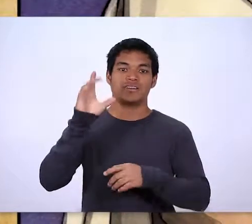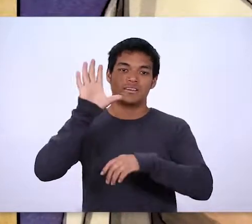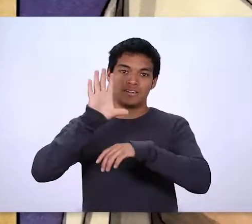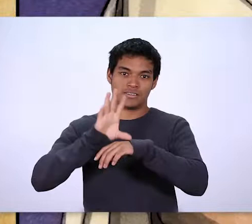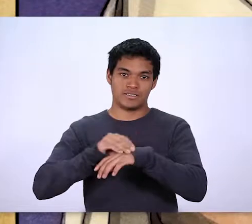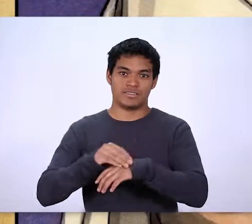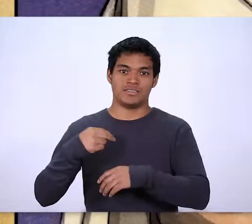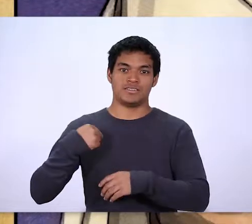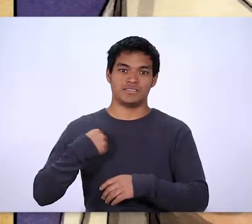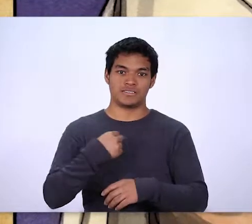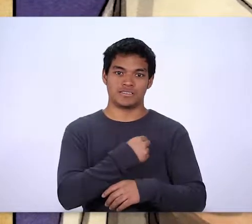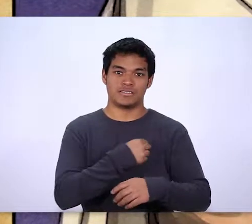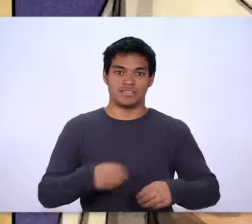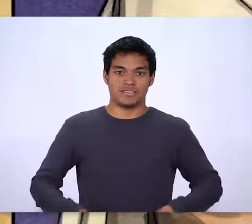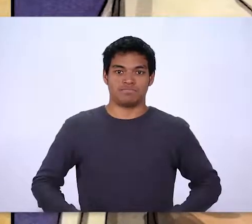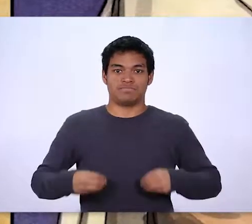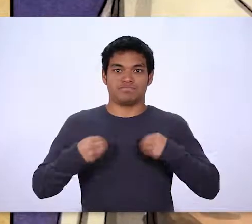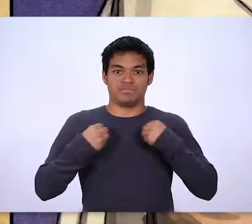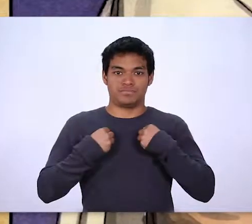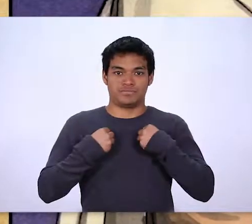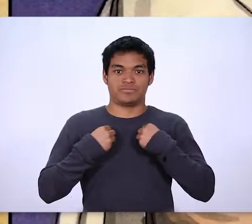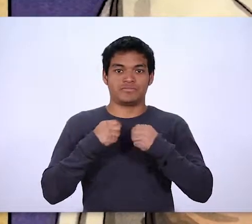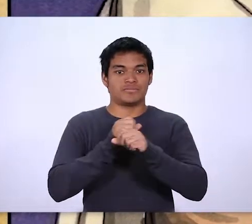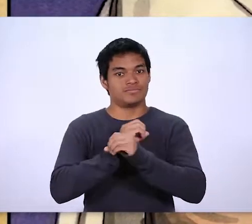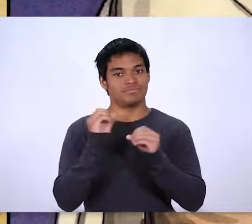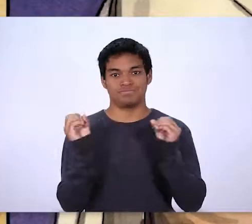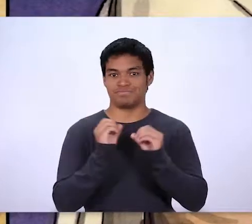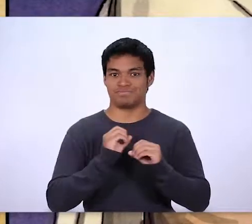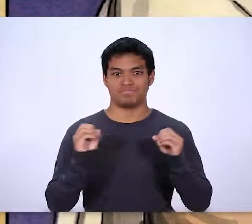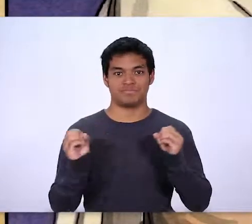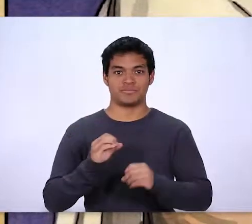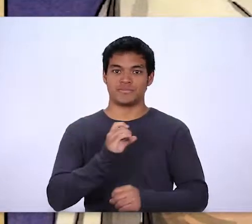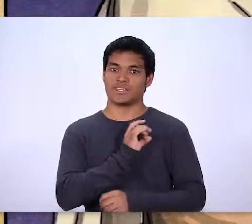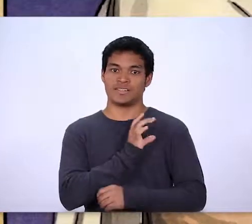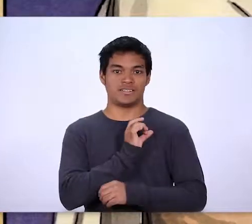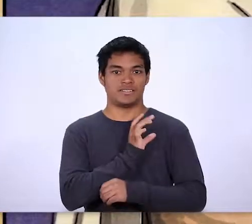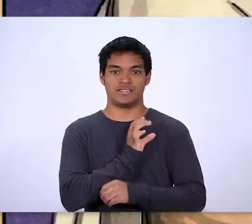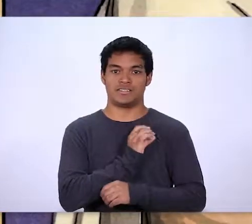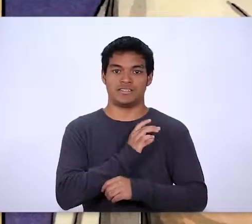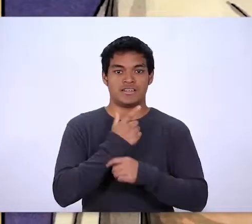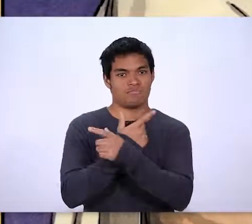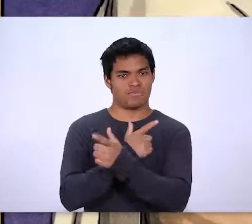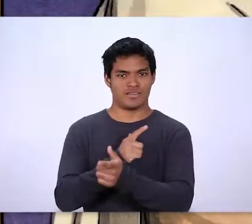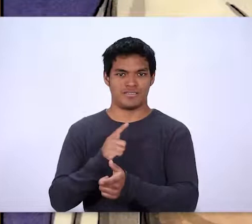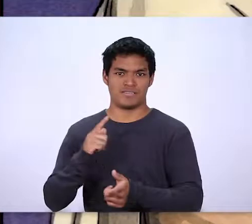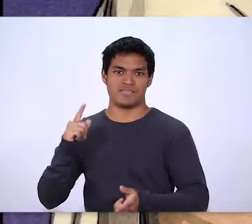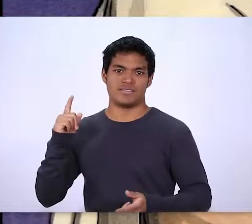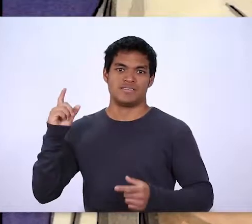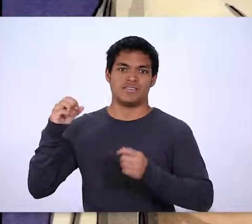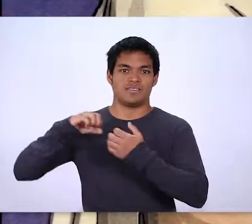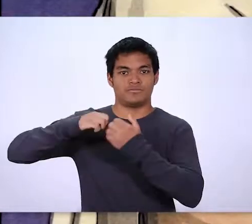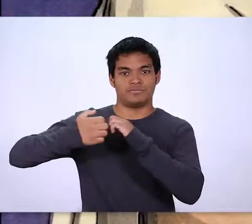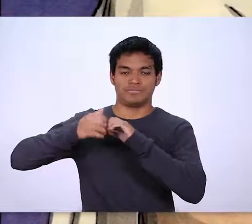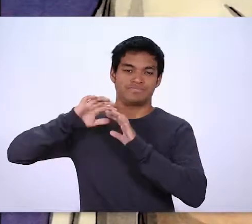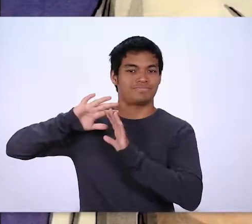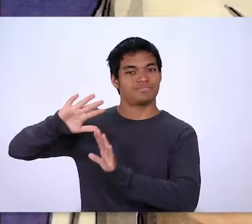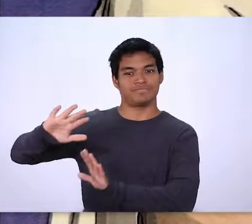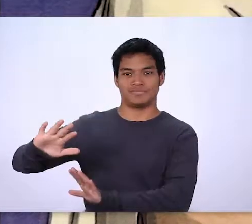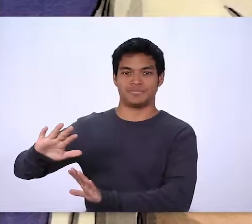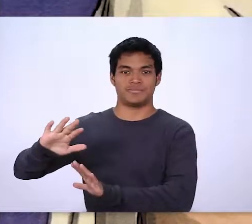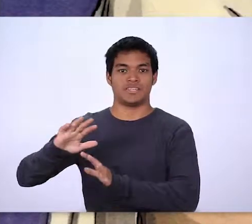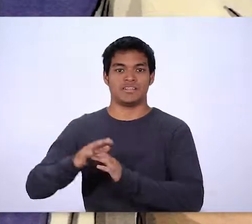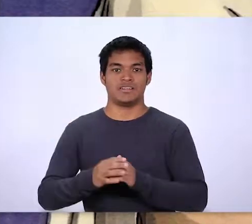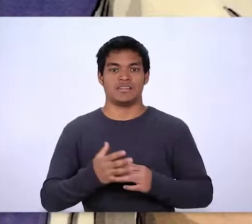permitiría vivir sin temor alguno, libres de nuestros enemigos, para servirle